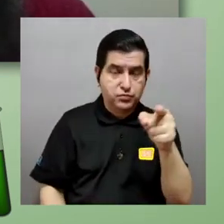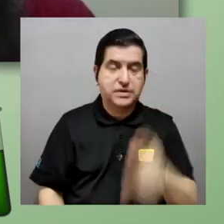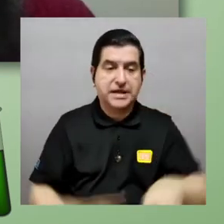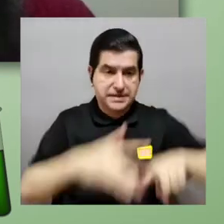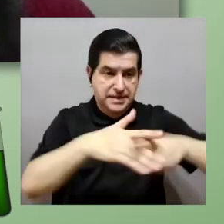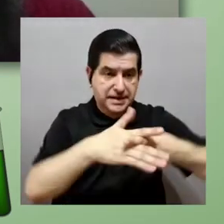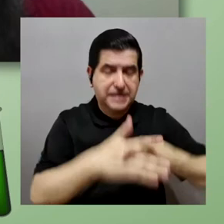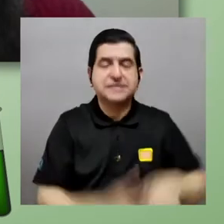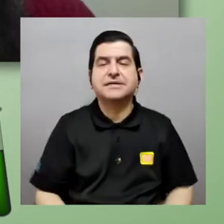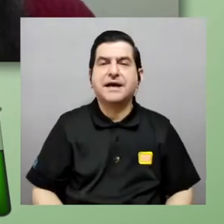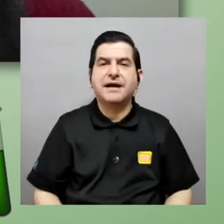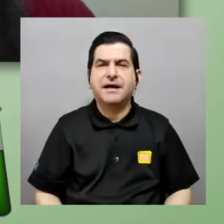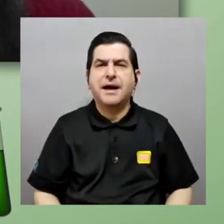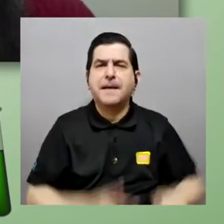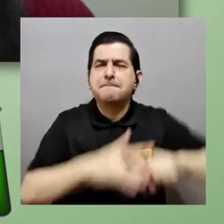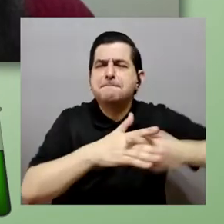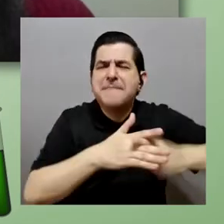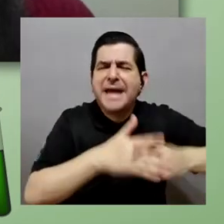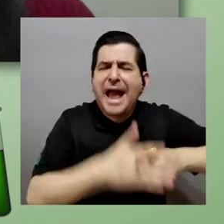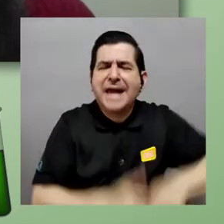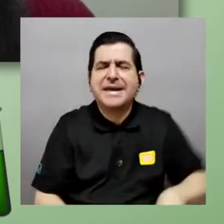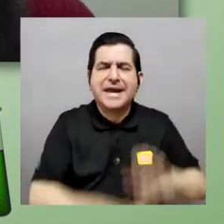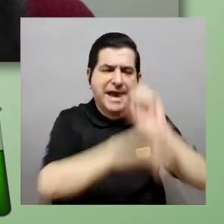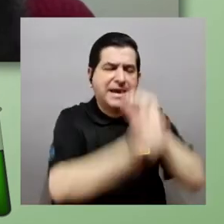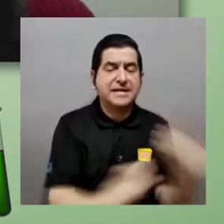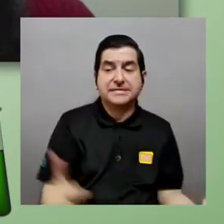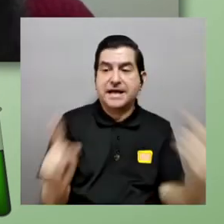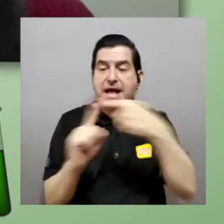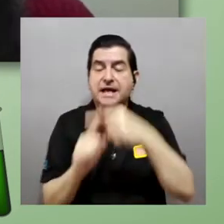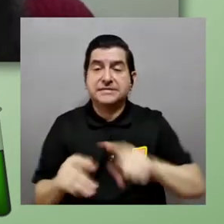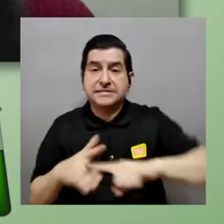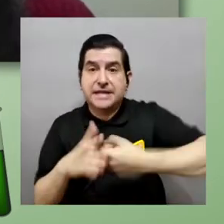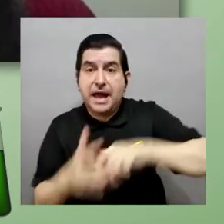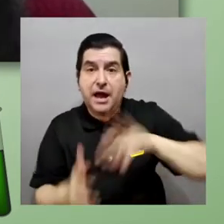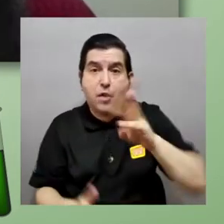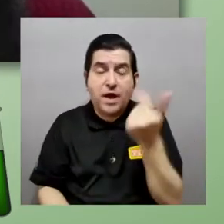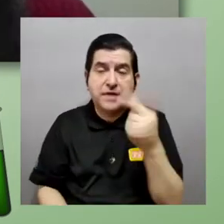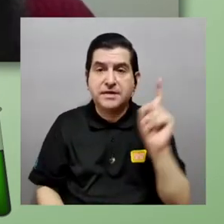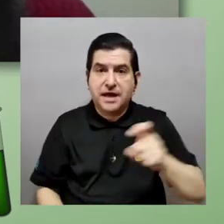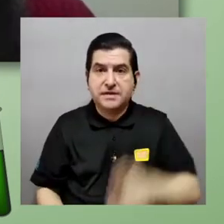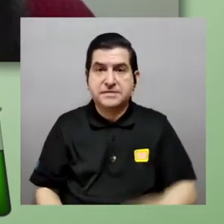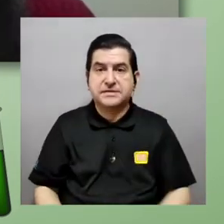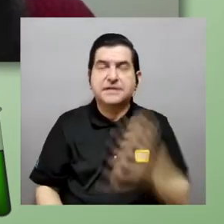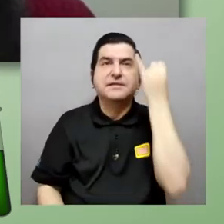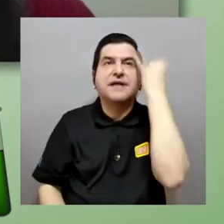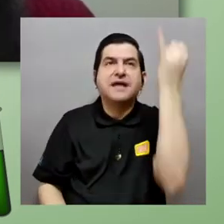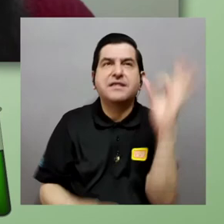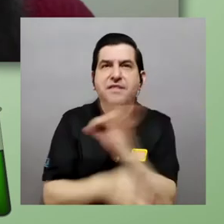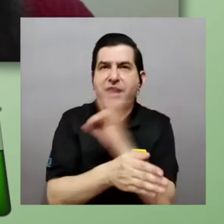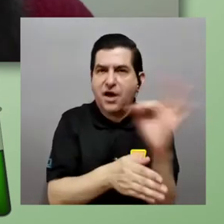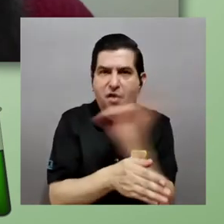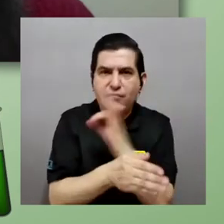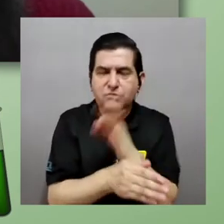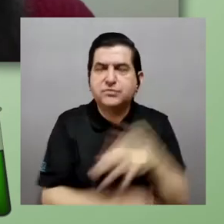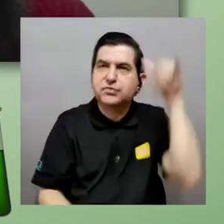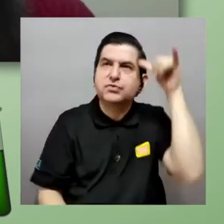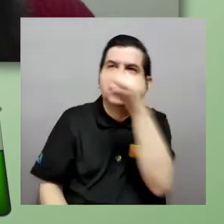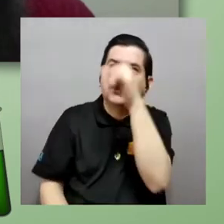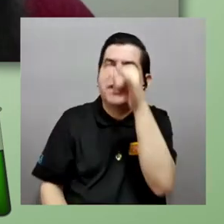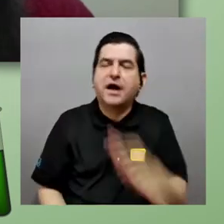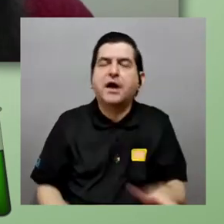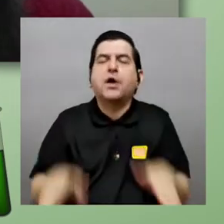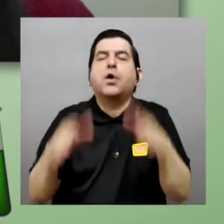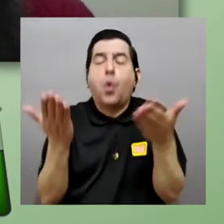usted parte de la mecánica clásica para llegar a la mecánica cuántica usted tiene que hacer un argumento de cómo funcionan esos